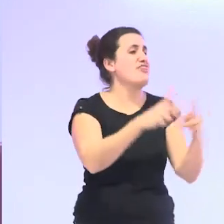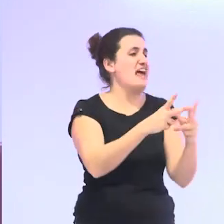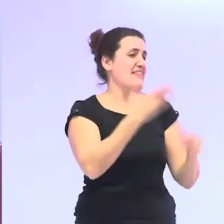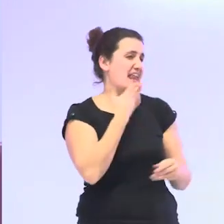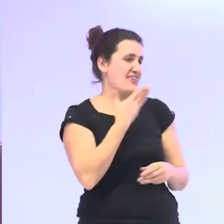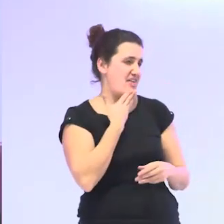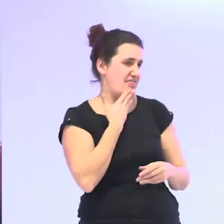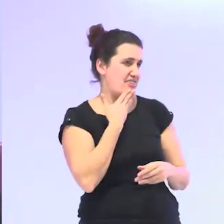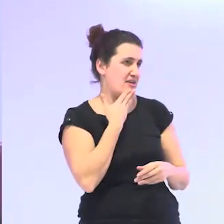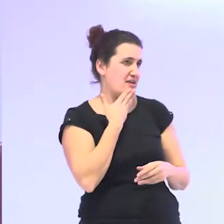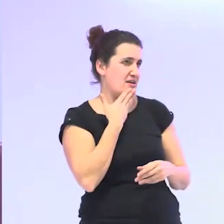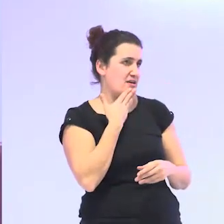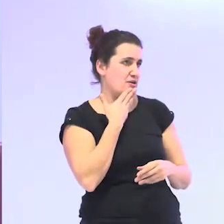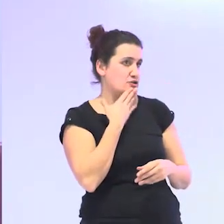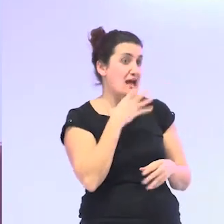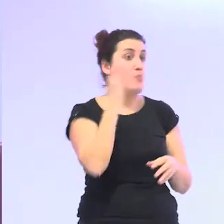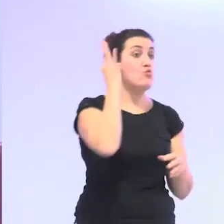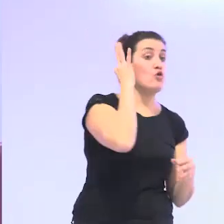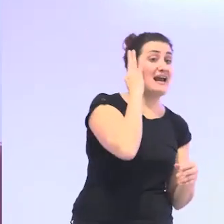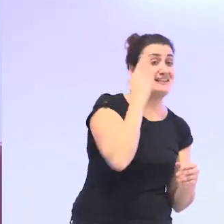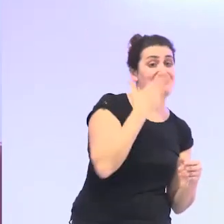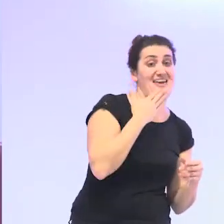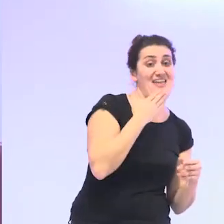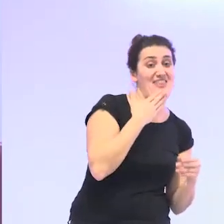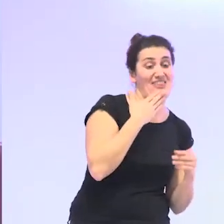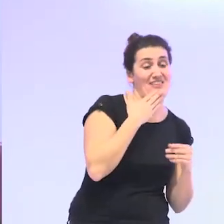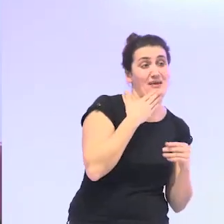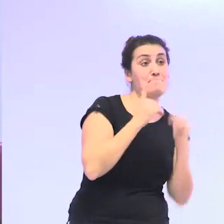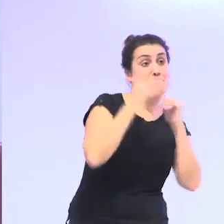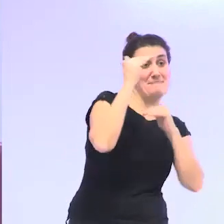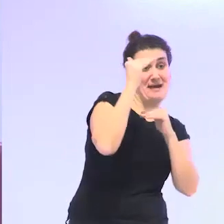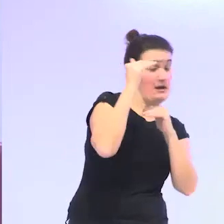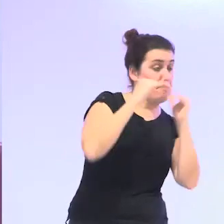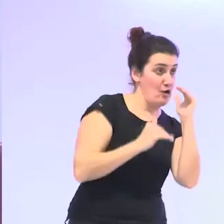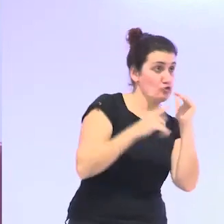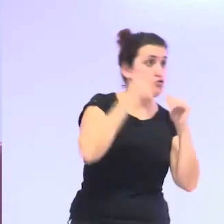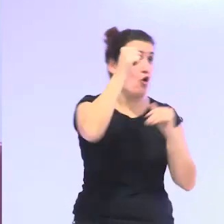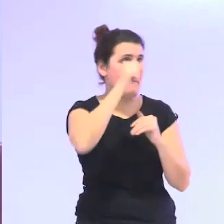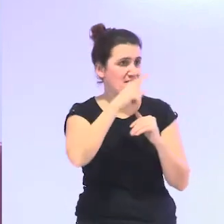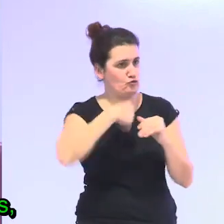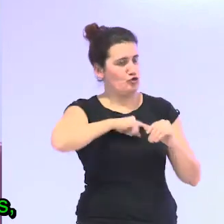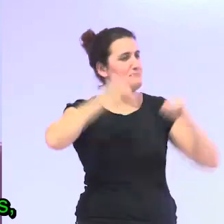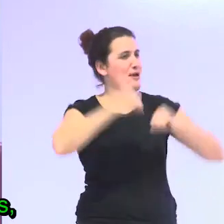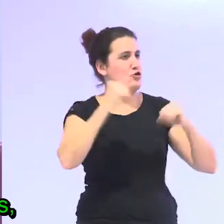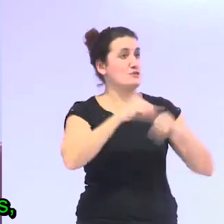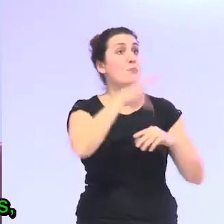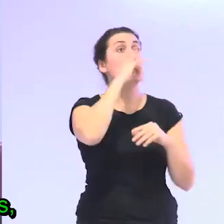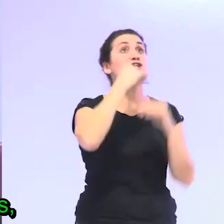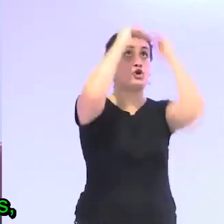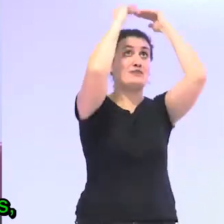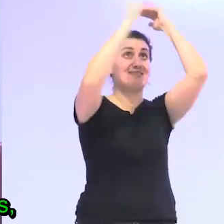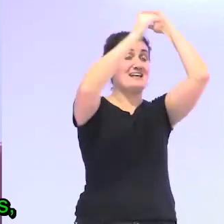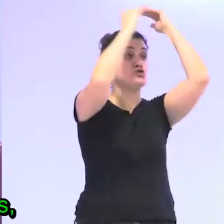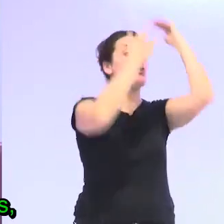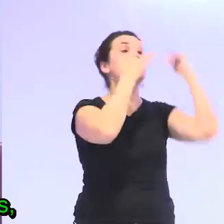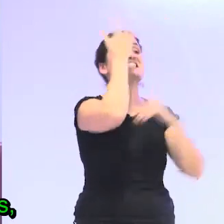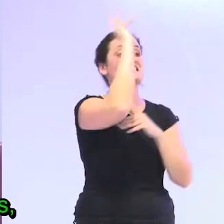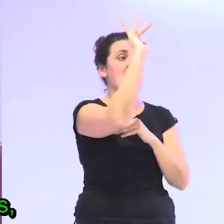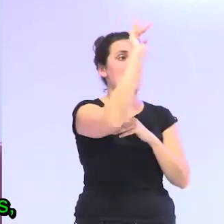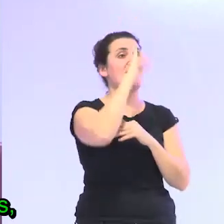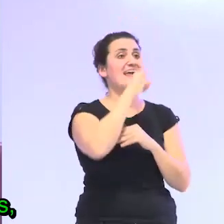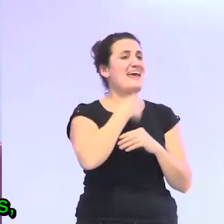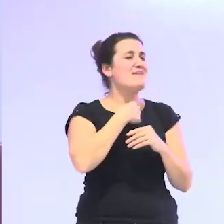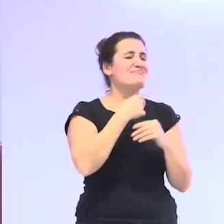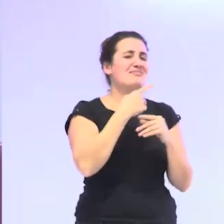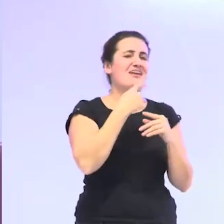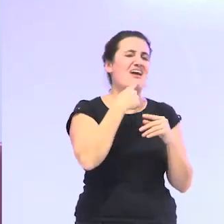a la misma edad que a los hombres se nos ve mayores por eso nosotras tenemos un techo de cristal que nos impide ascender en las